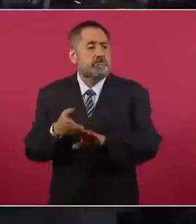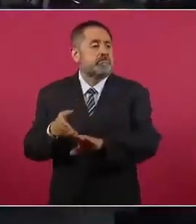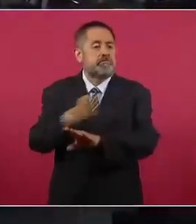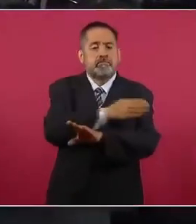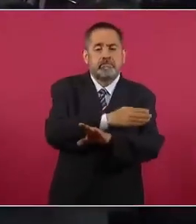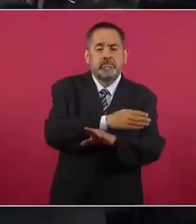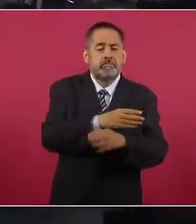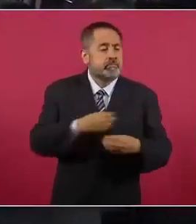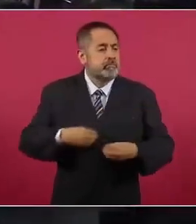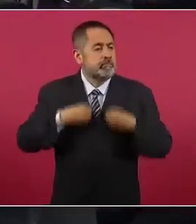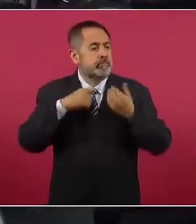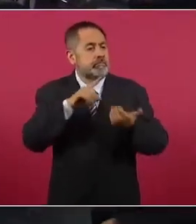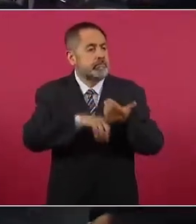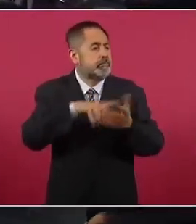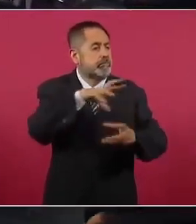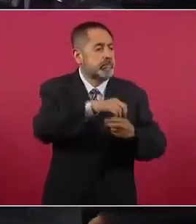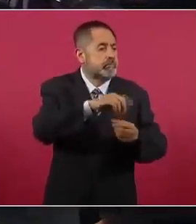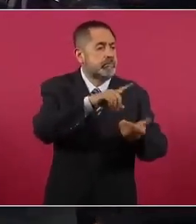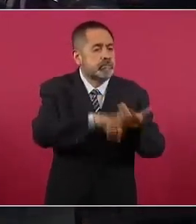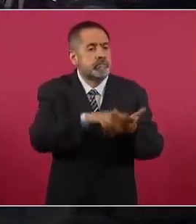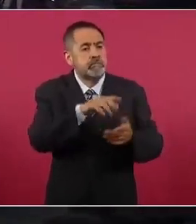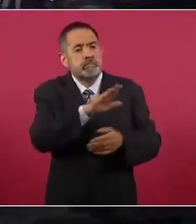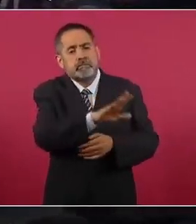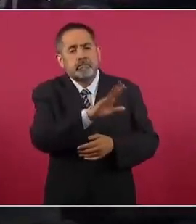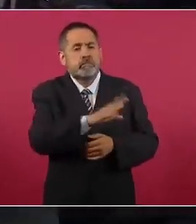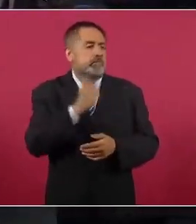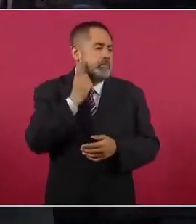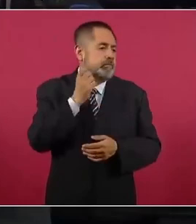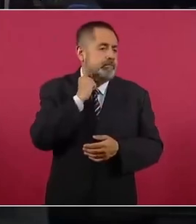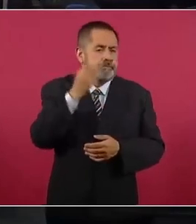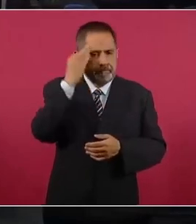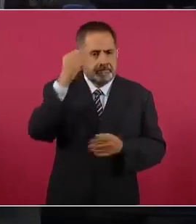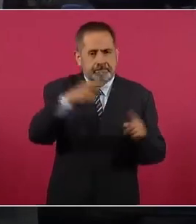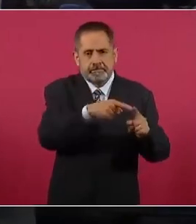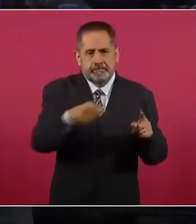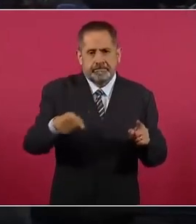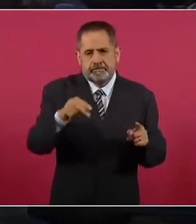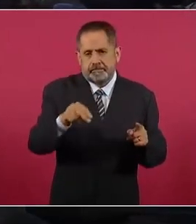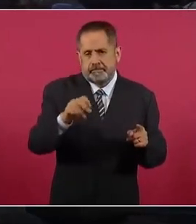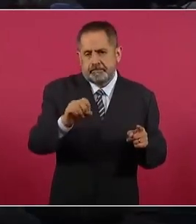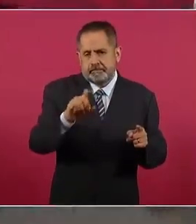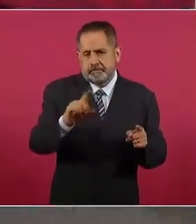legislativa en el periodo neoliberal.